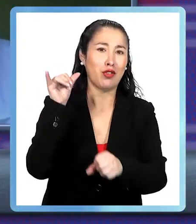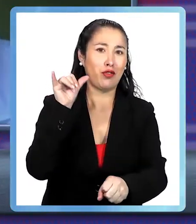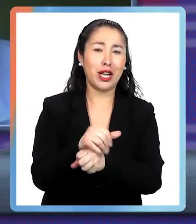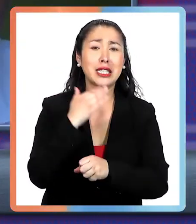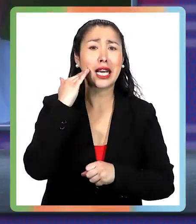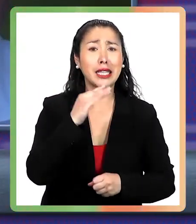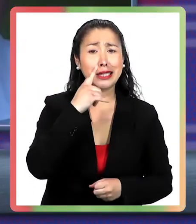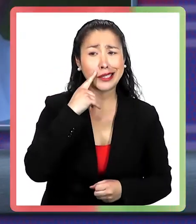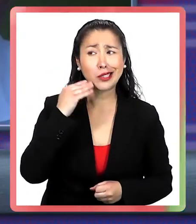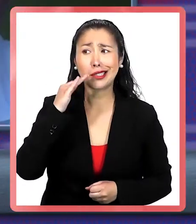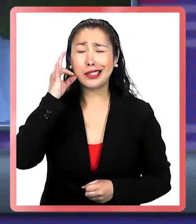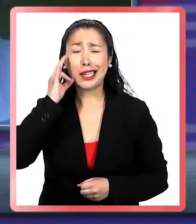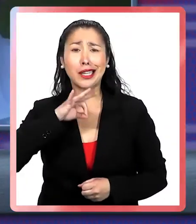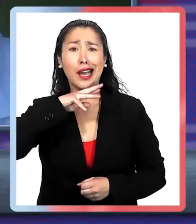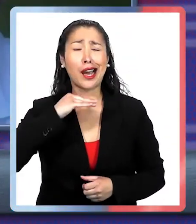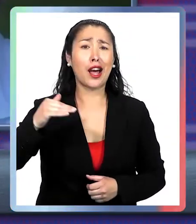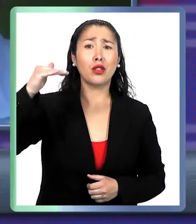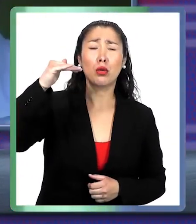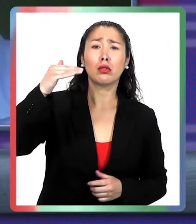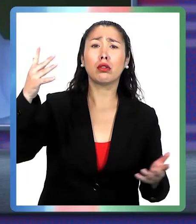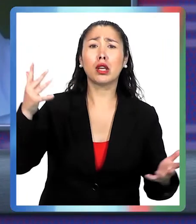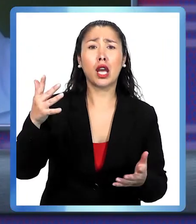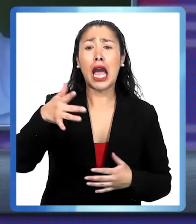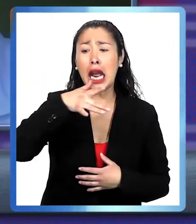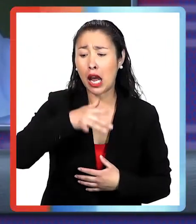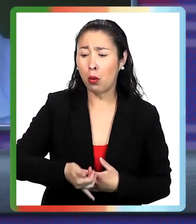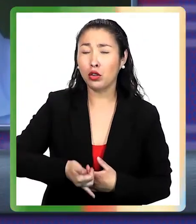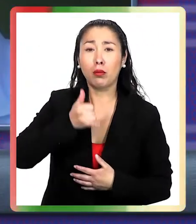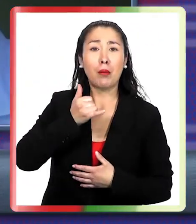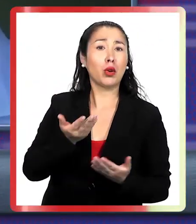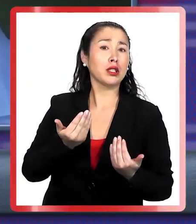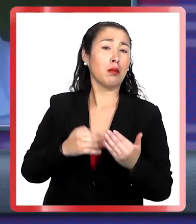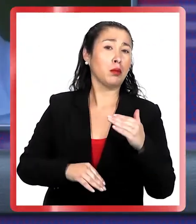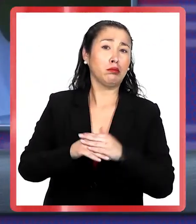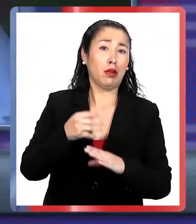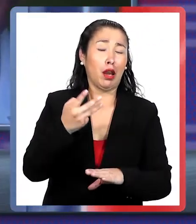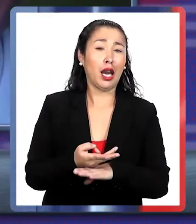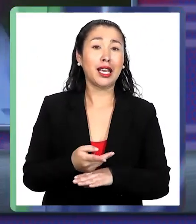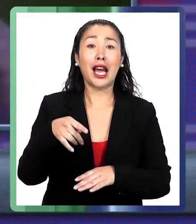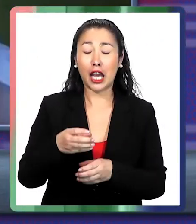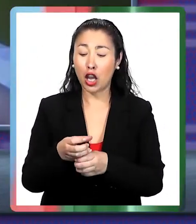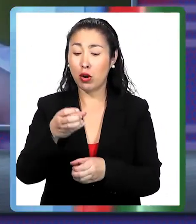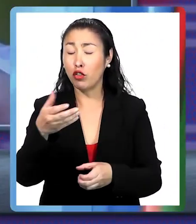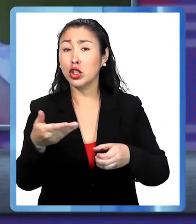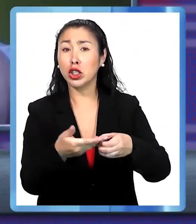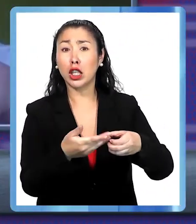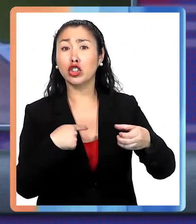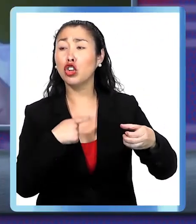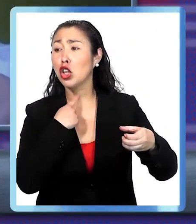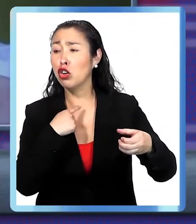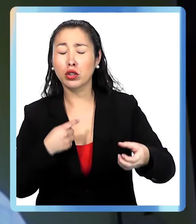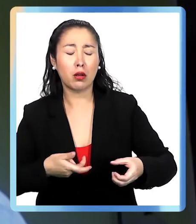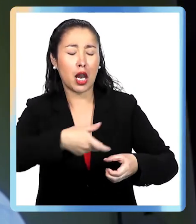Los niños y niñas y adultos tomamos exactamente el agua que necesitamos y la tenemos disponible. Mira, aquí hay una botellita, si